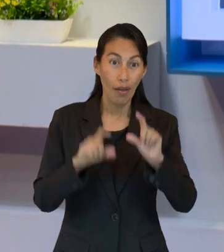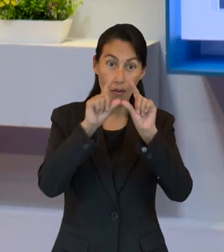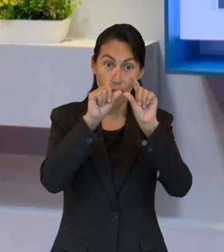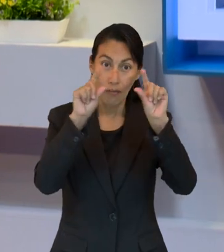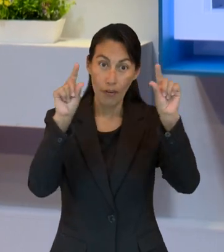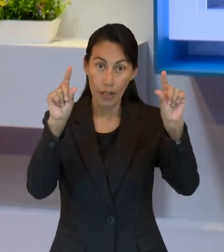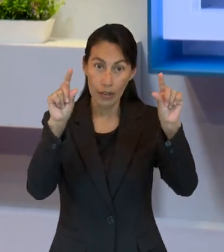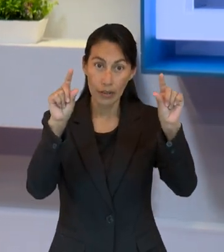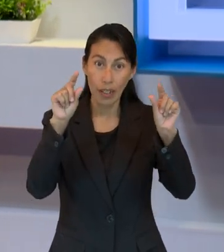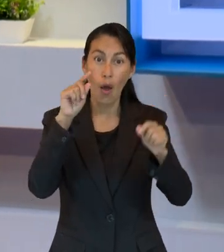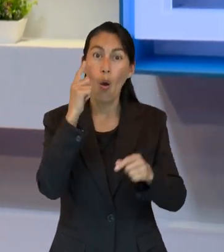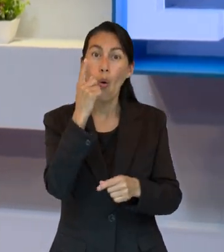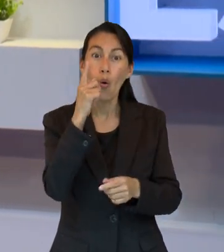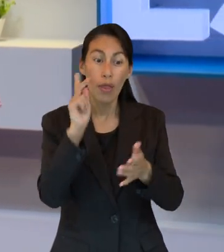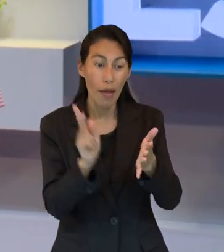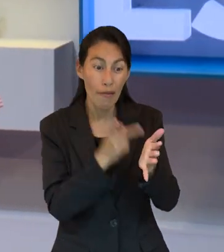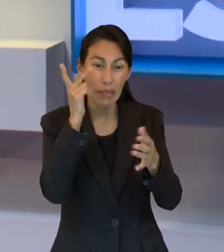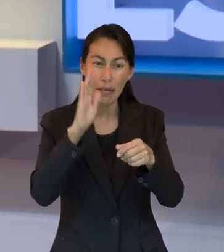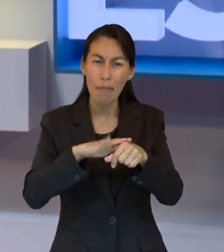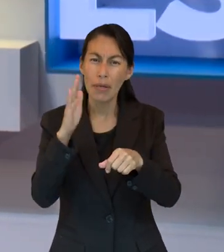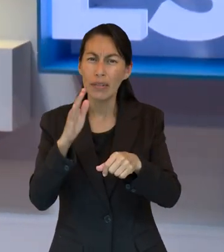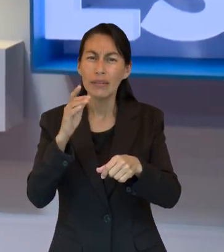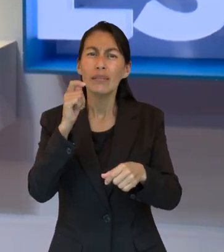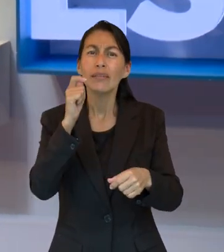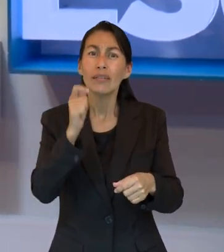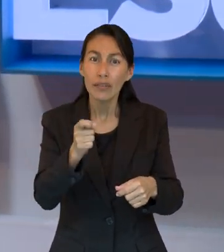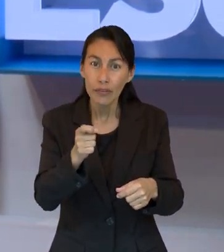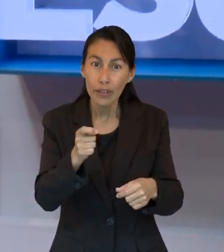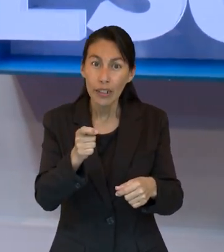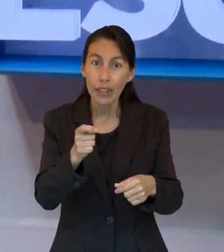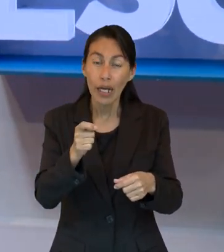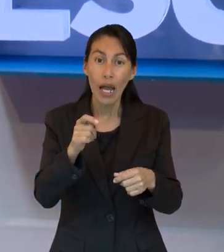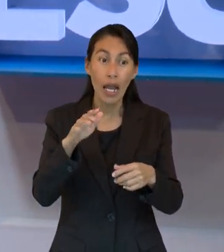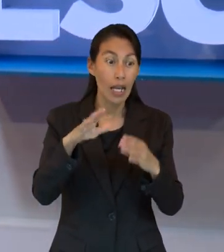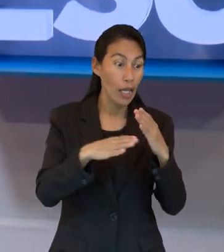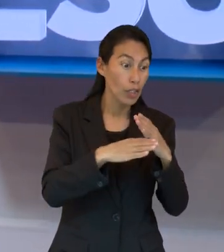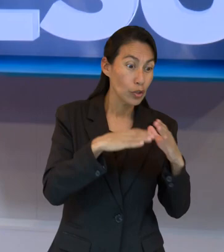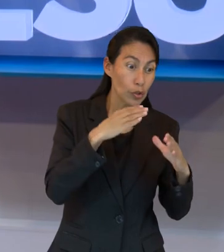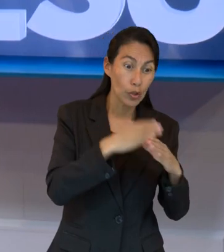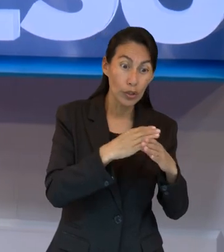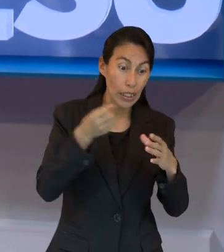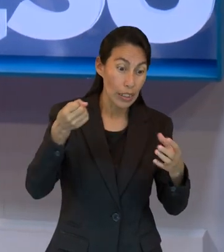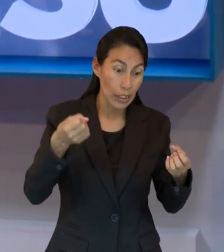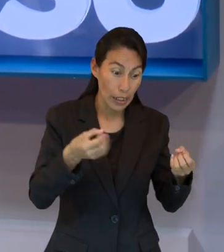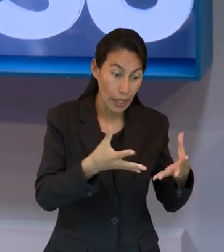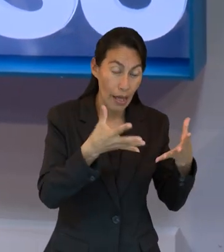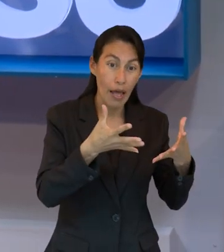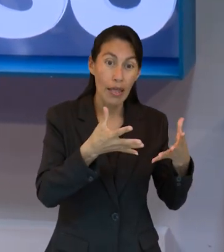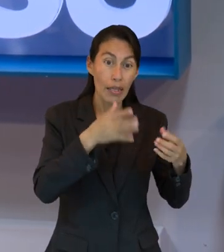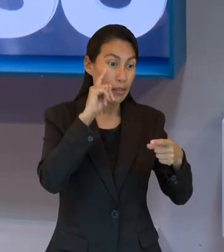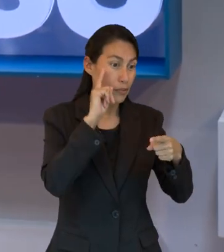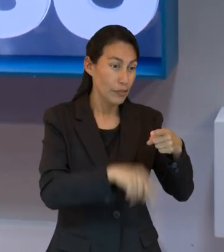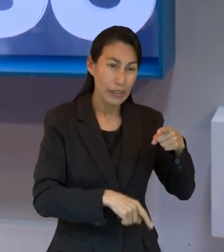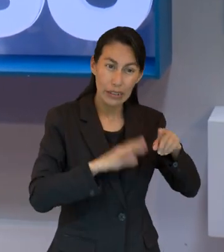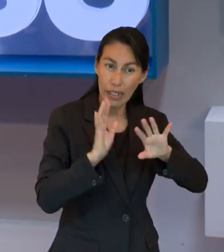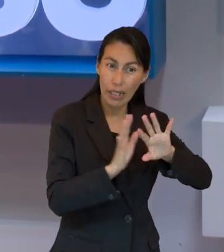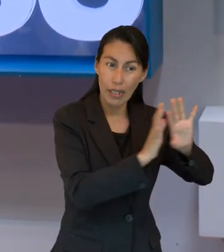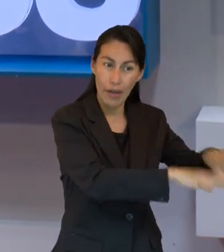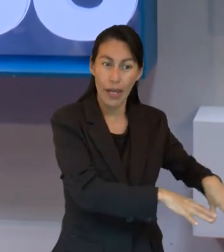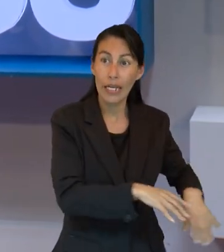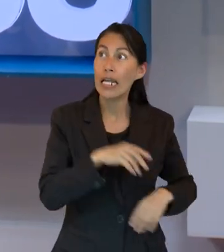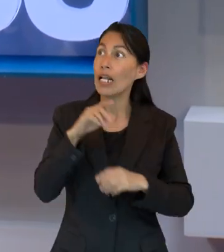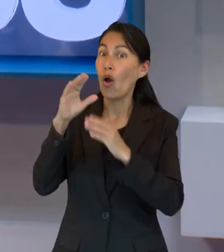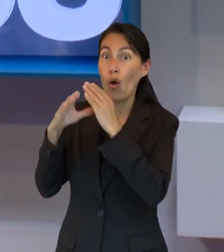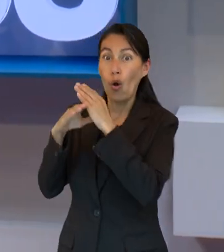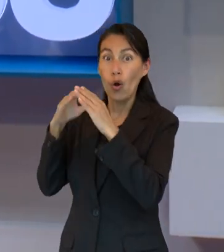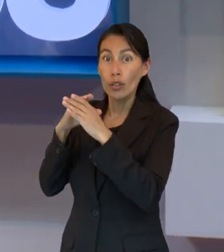Y esta frase, una vez más, indica la remoción de las cosas movibles, como cosas hechas,